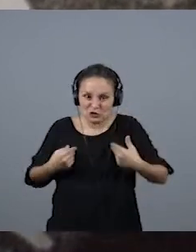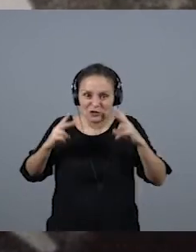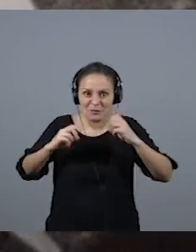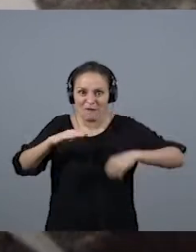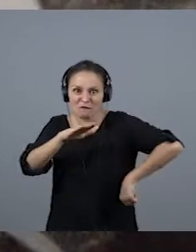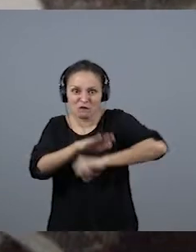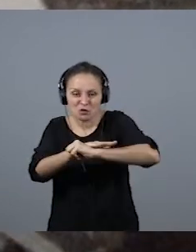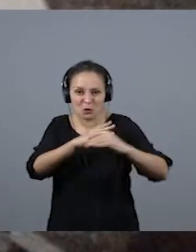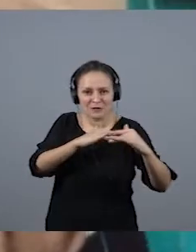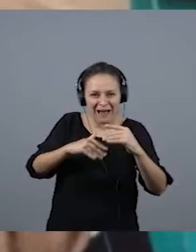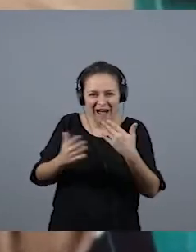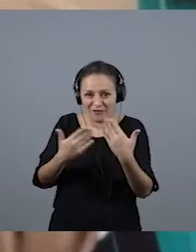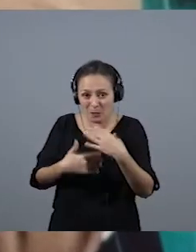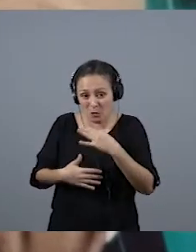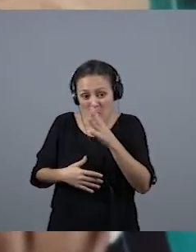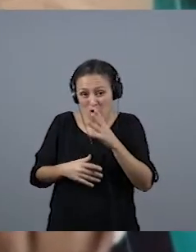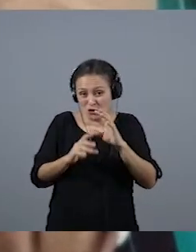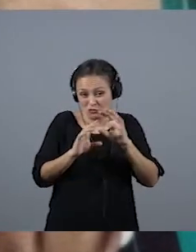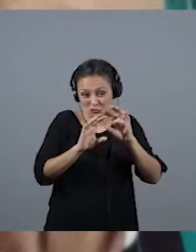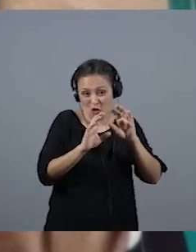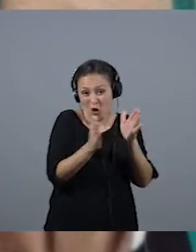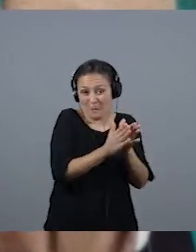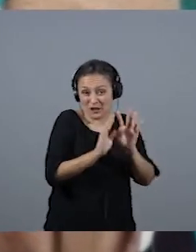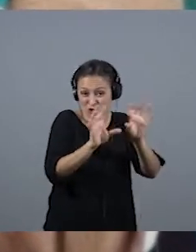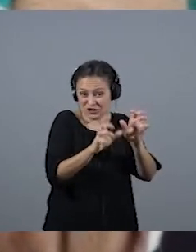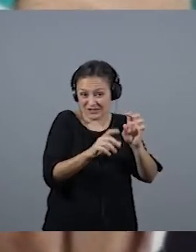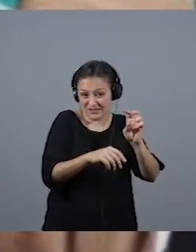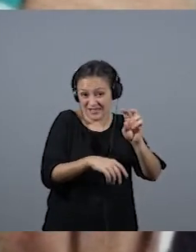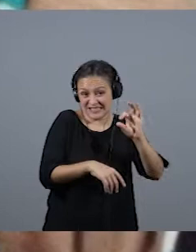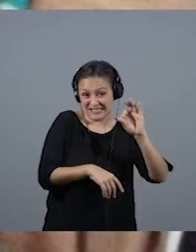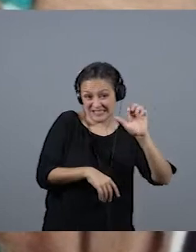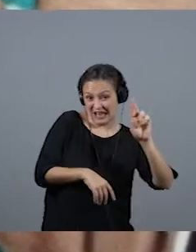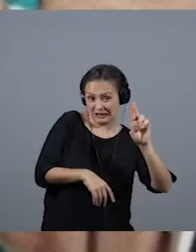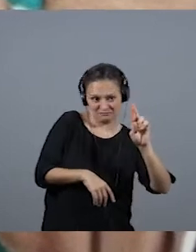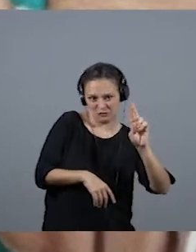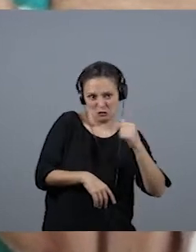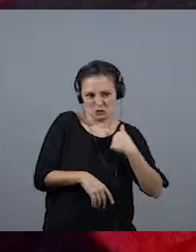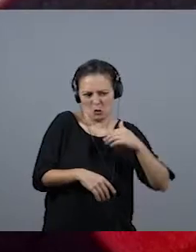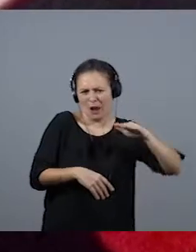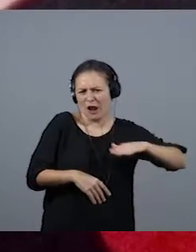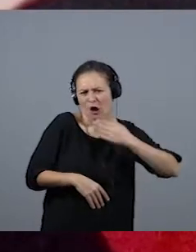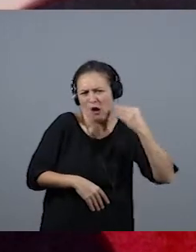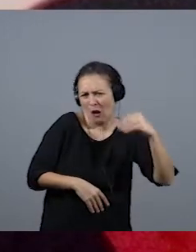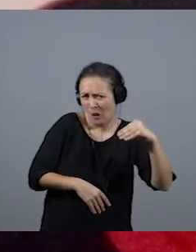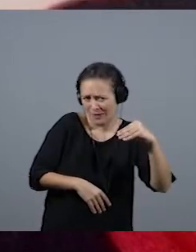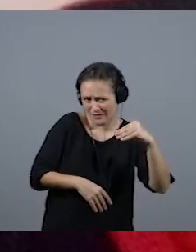que con los compañeros de la SER, porque al fin y al cabo yo llegué a la SER siendo una niña, Radio Club Tenerife,